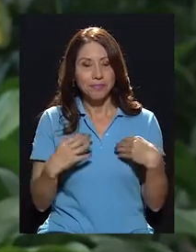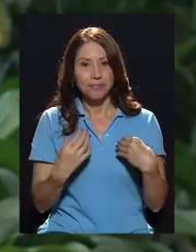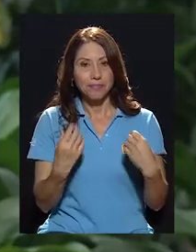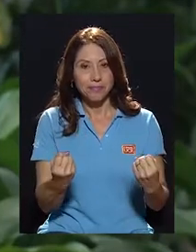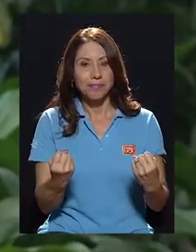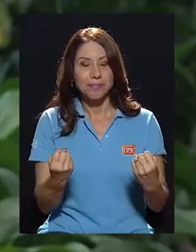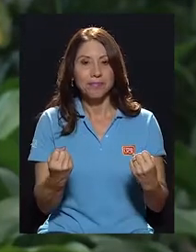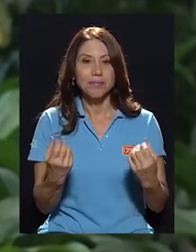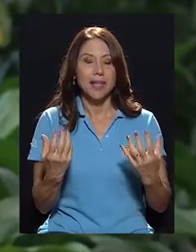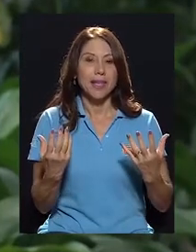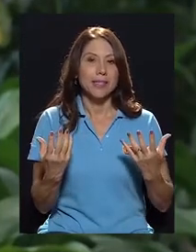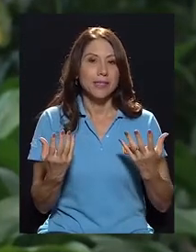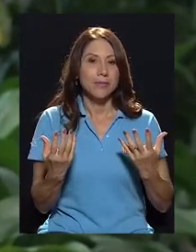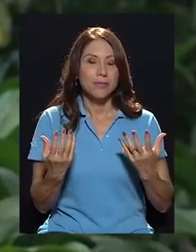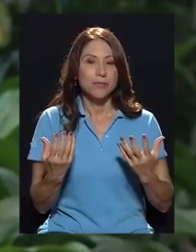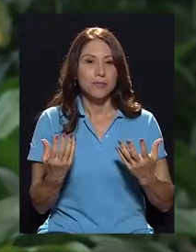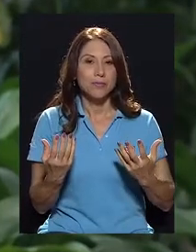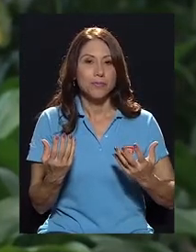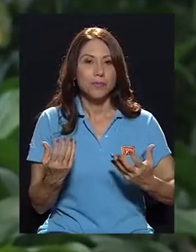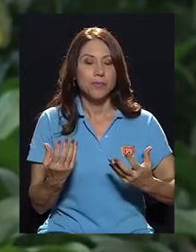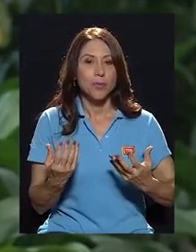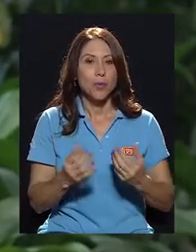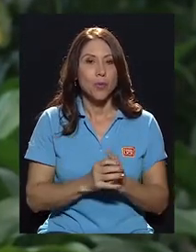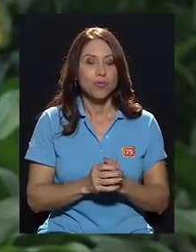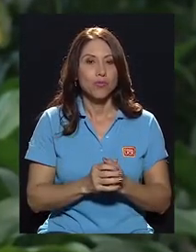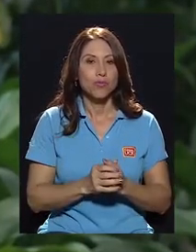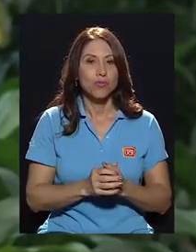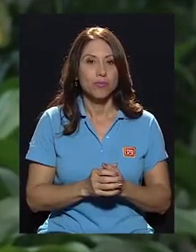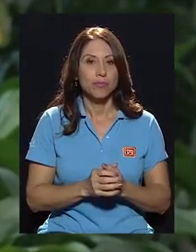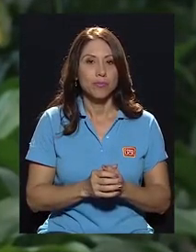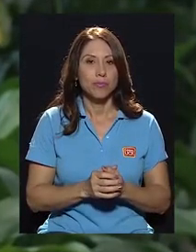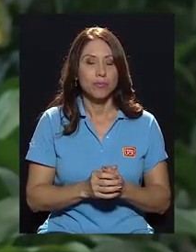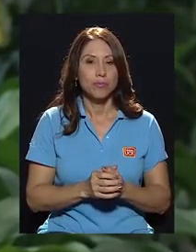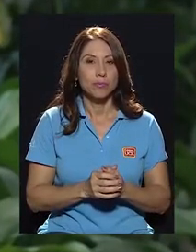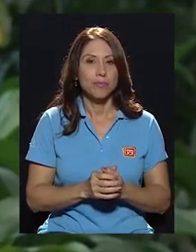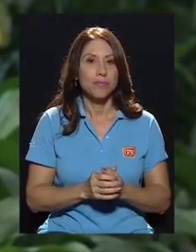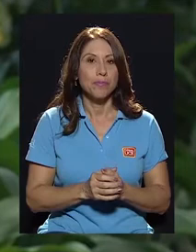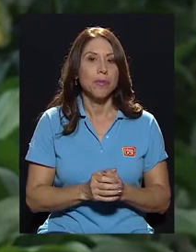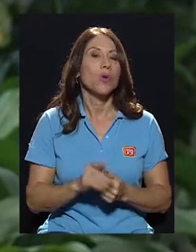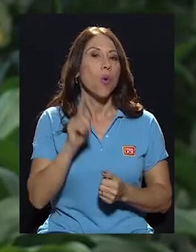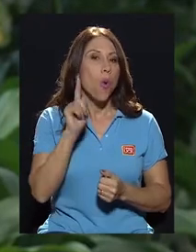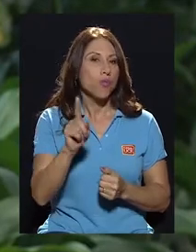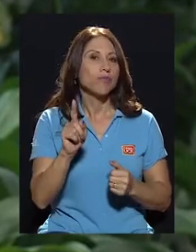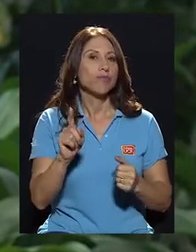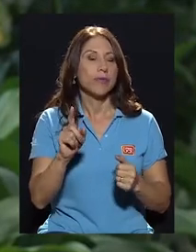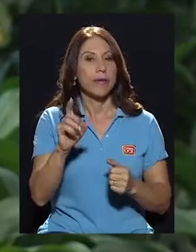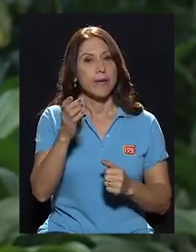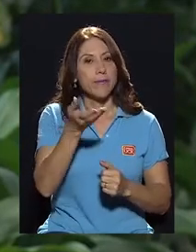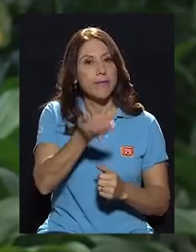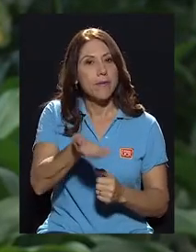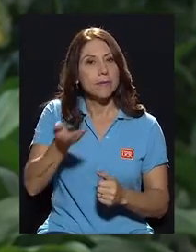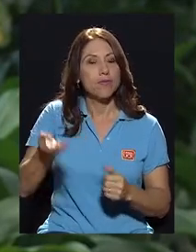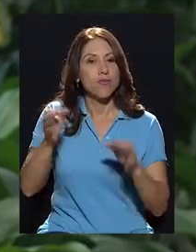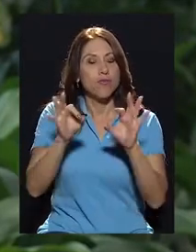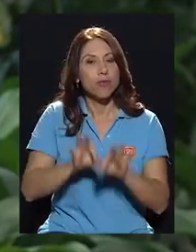un factor fundamental para eso.